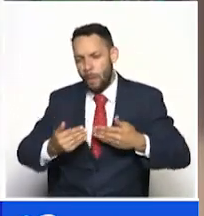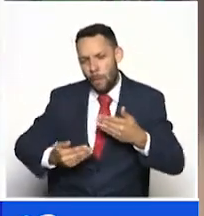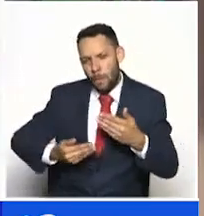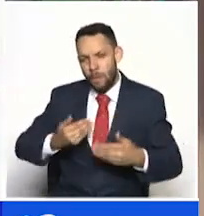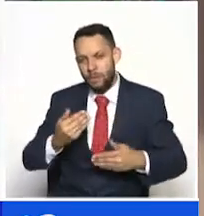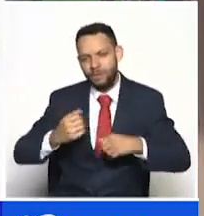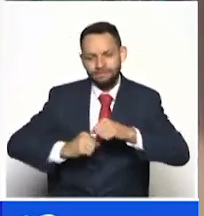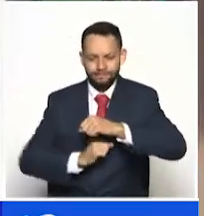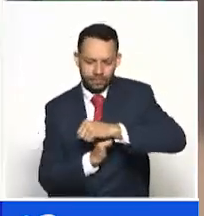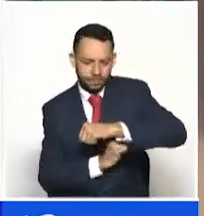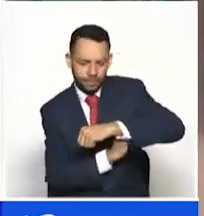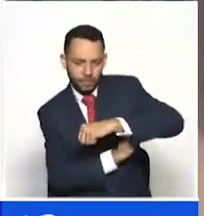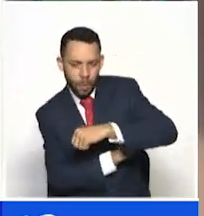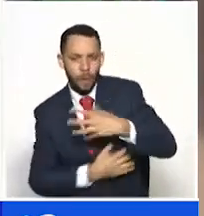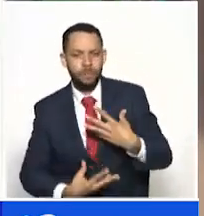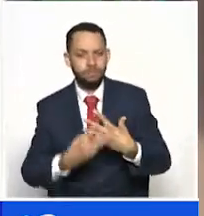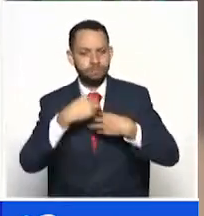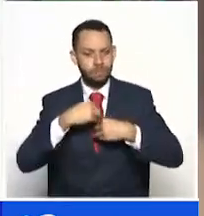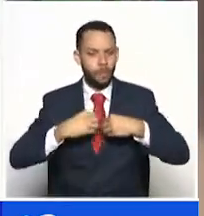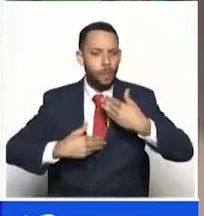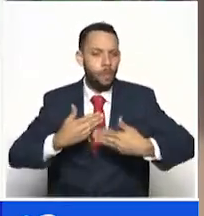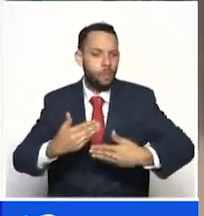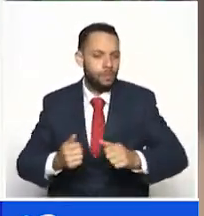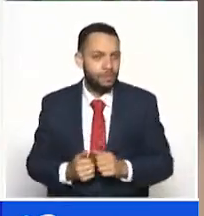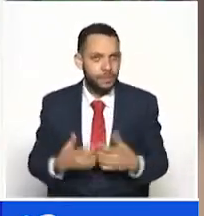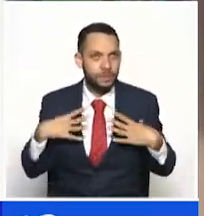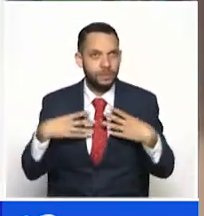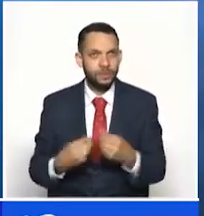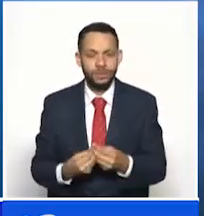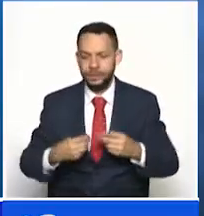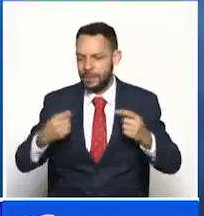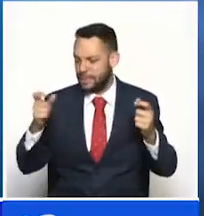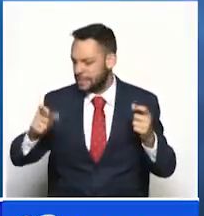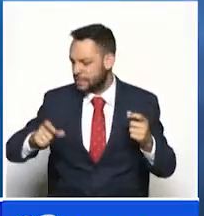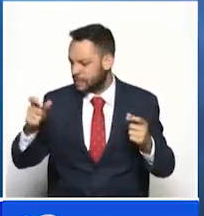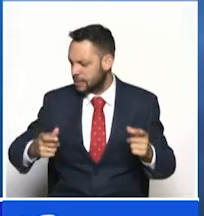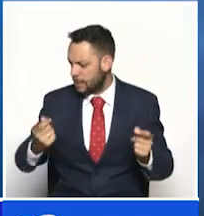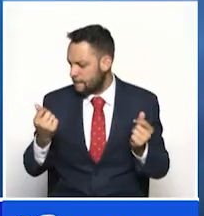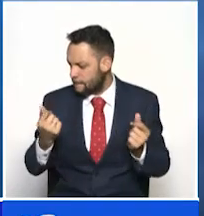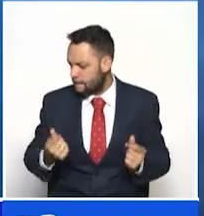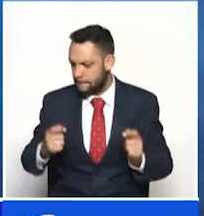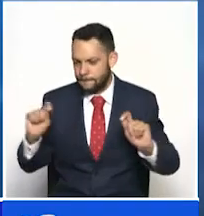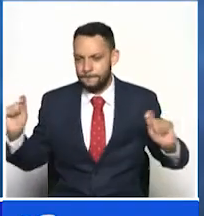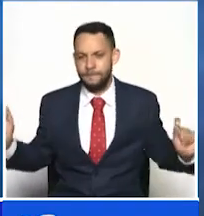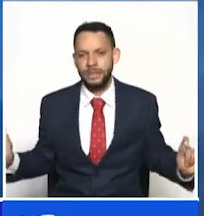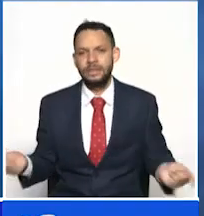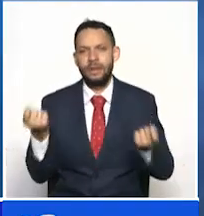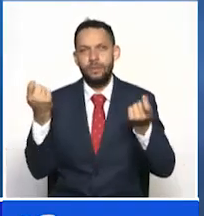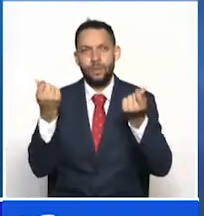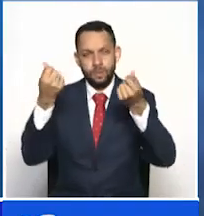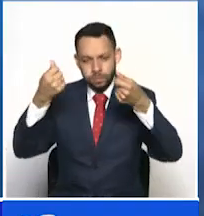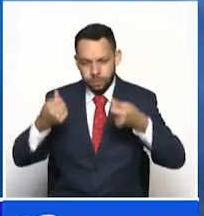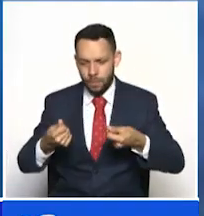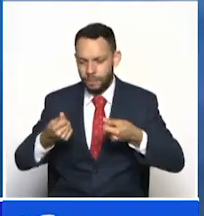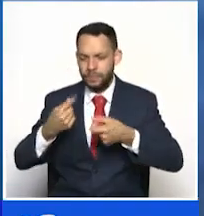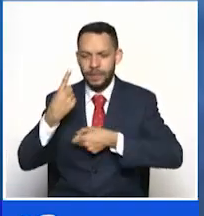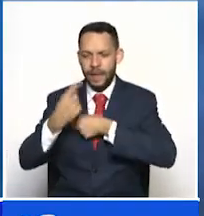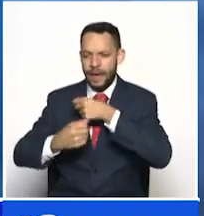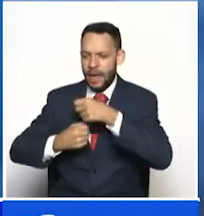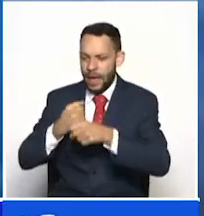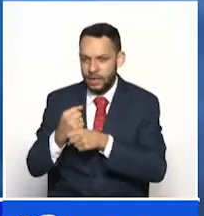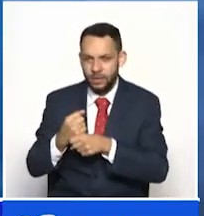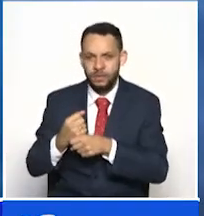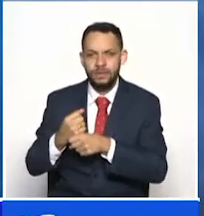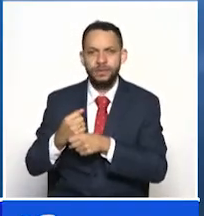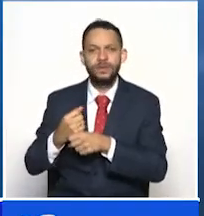de esta. Para mirar la recuperación de la economía se tiene que mirar es el año anterior